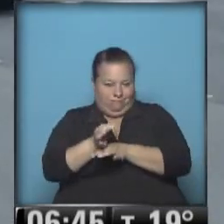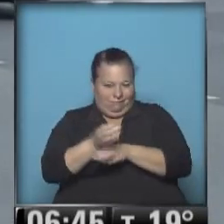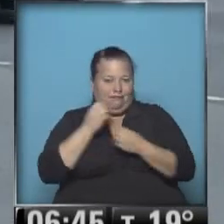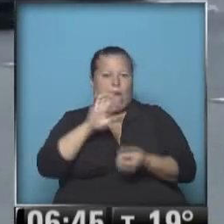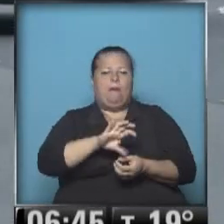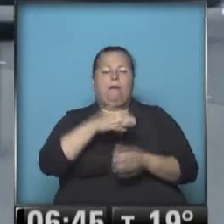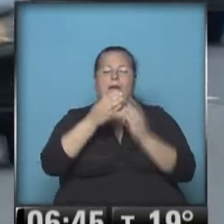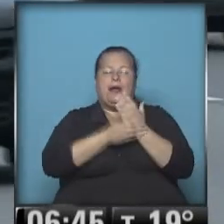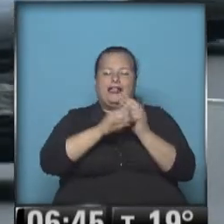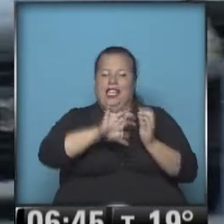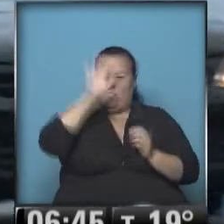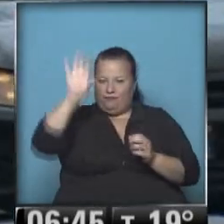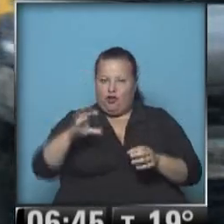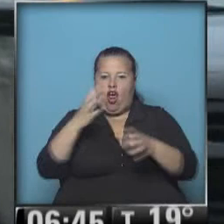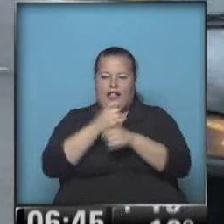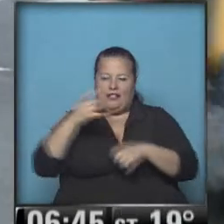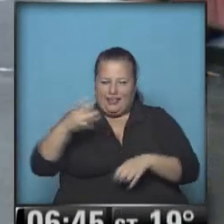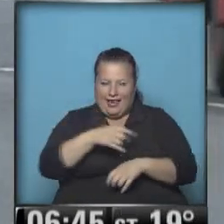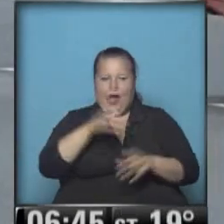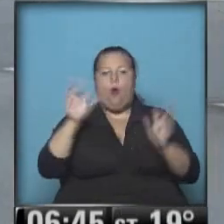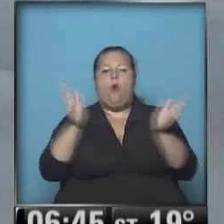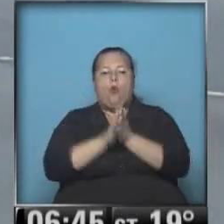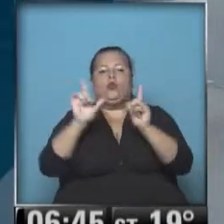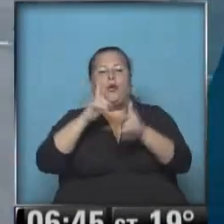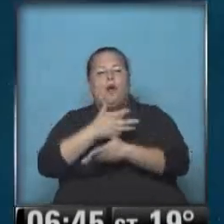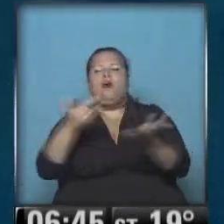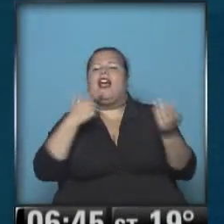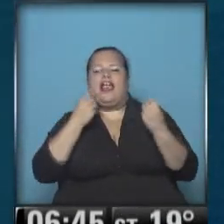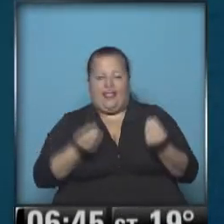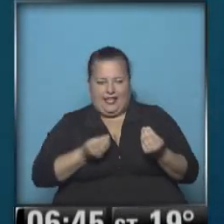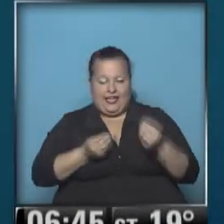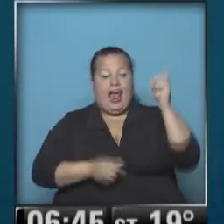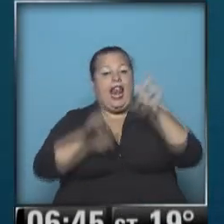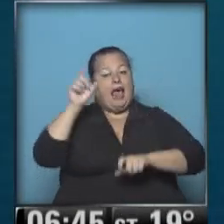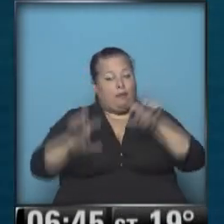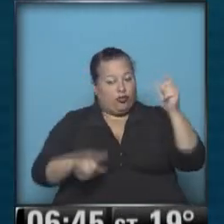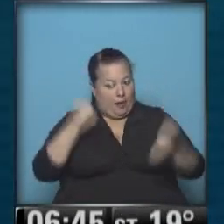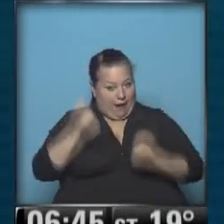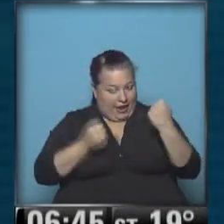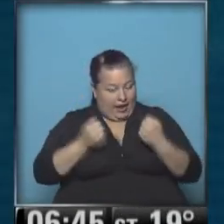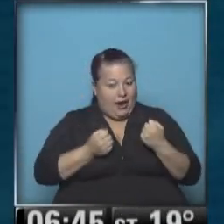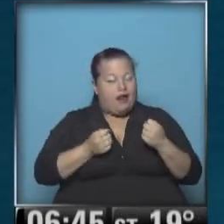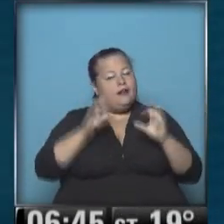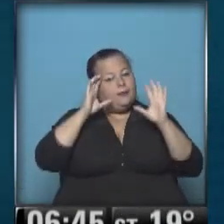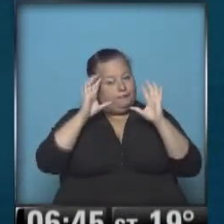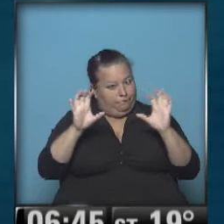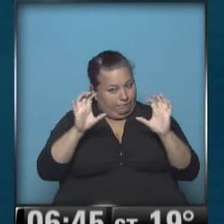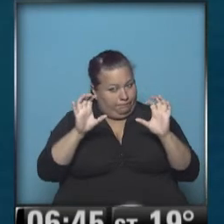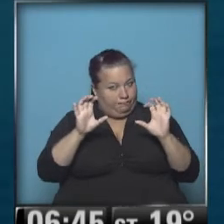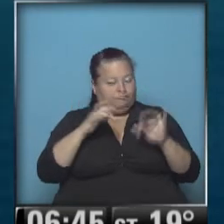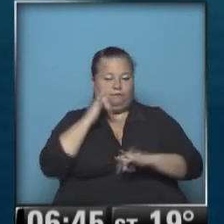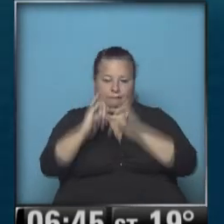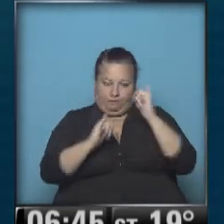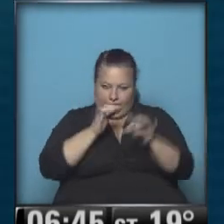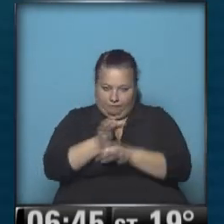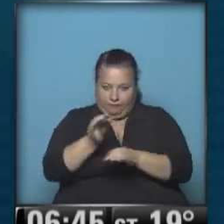del Ministerio del Interior y Transporte, y la TV Pública, que es la siguiente. Señor conductor, tenga en cuenta la siguiente